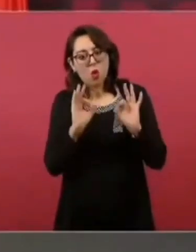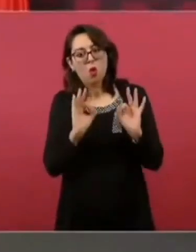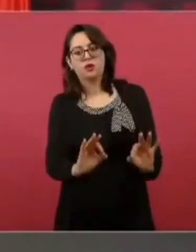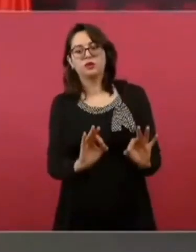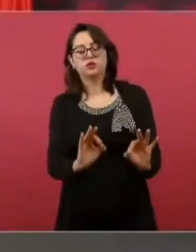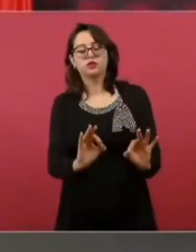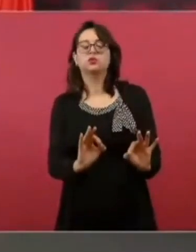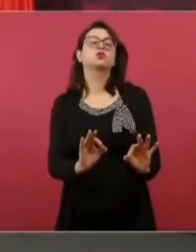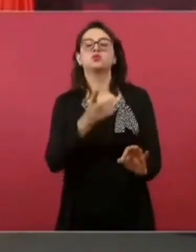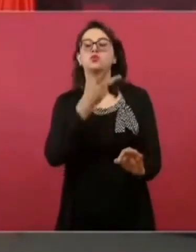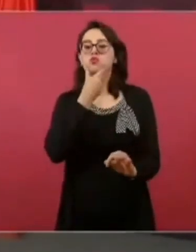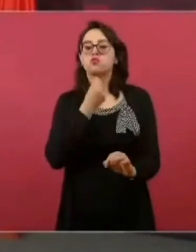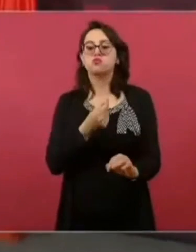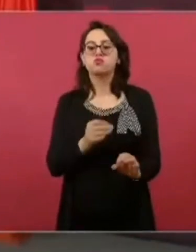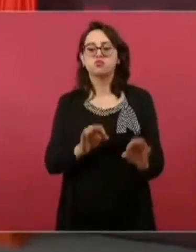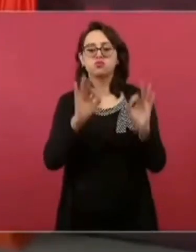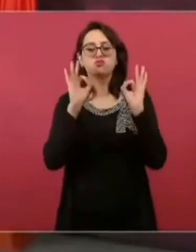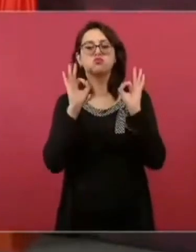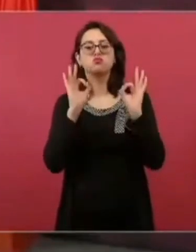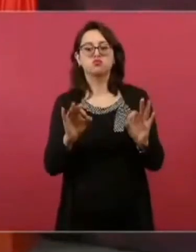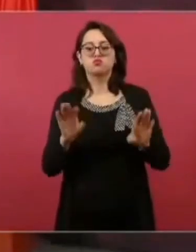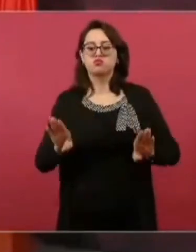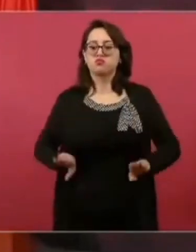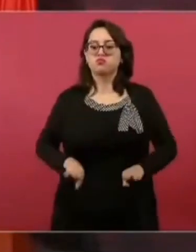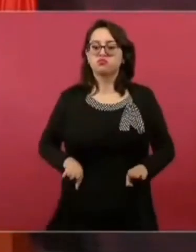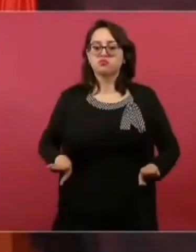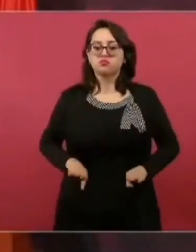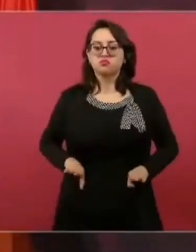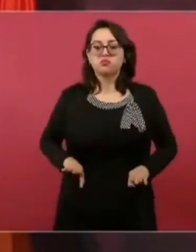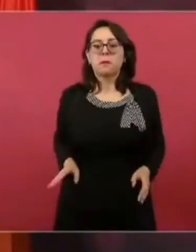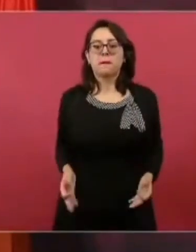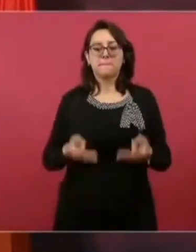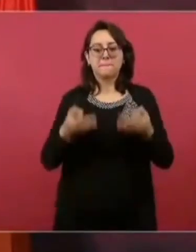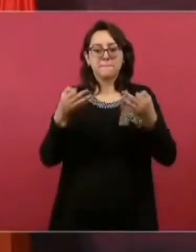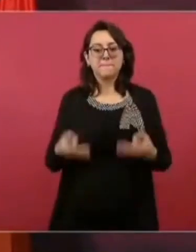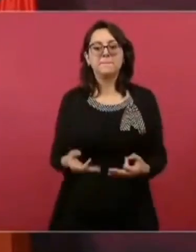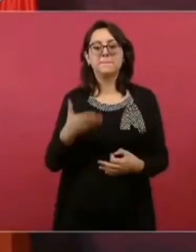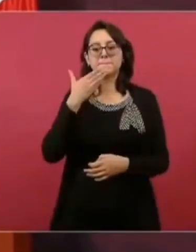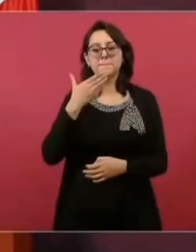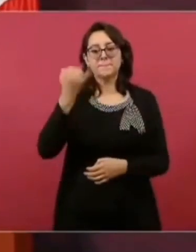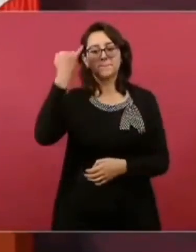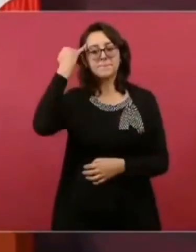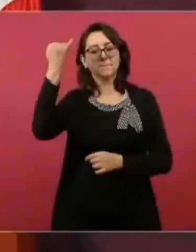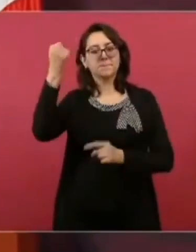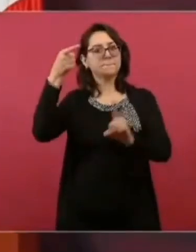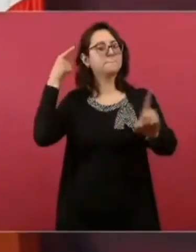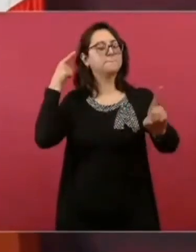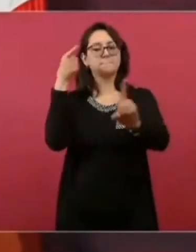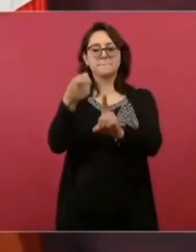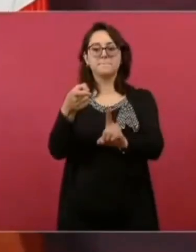Una honesta, un hombre con principios, con ideales,